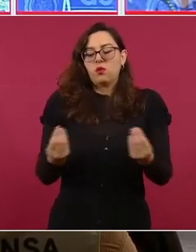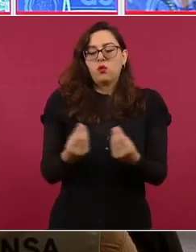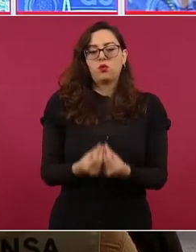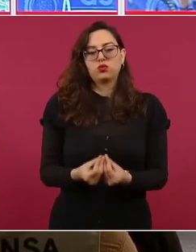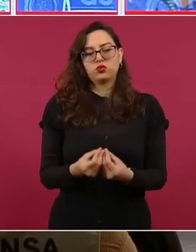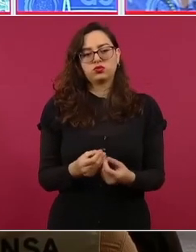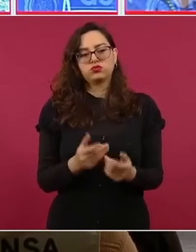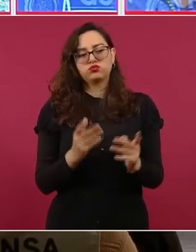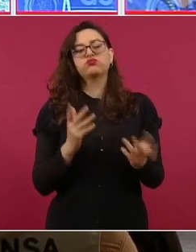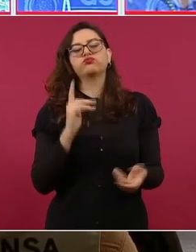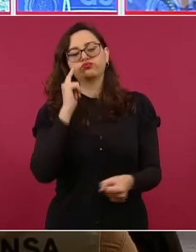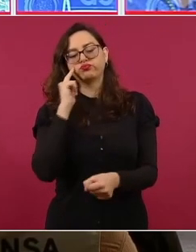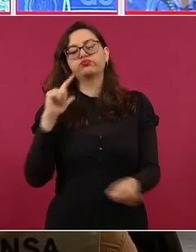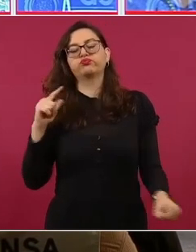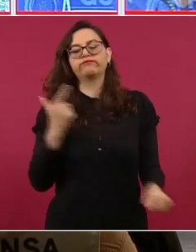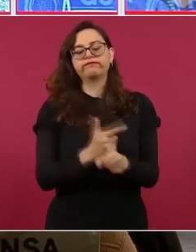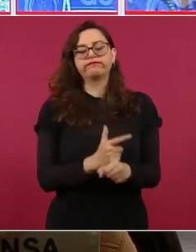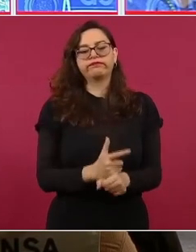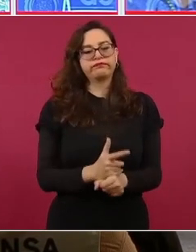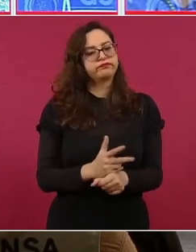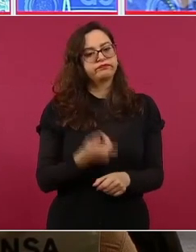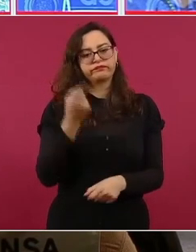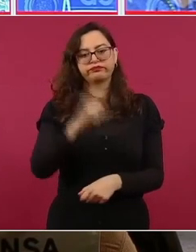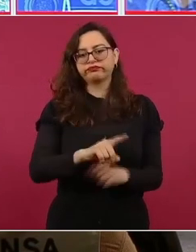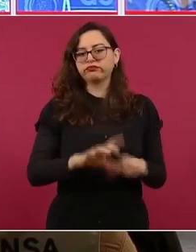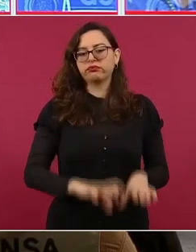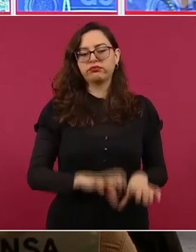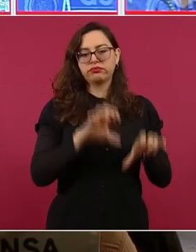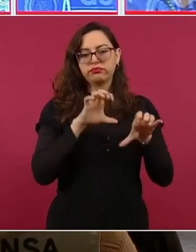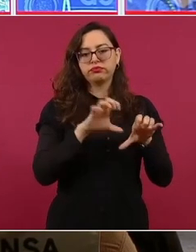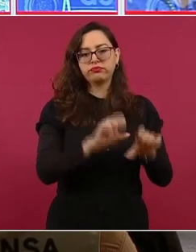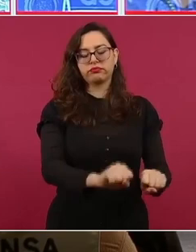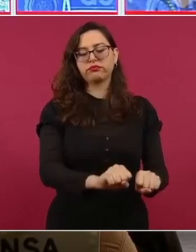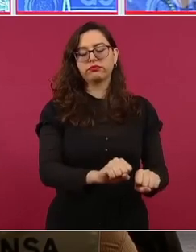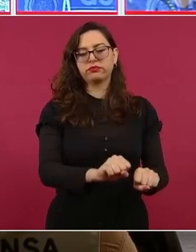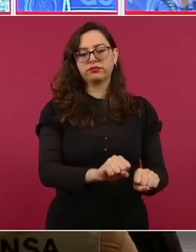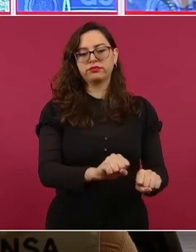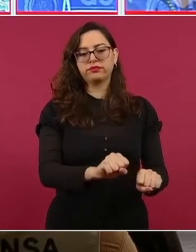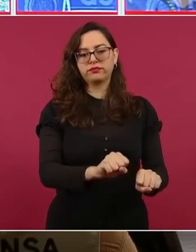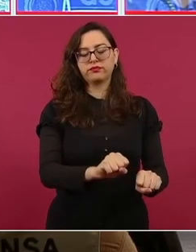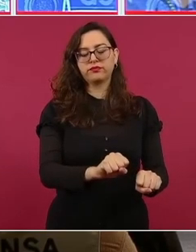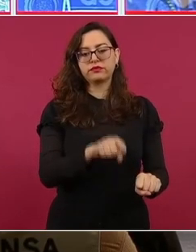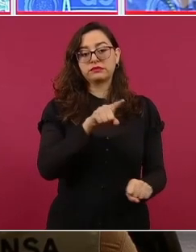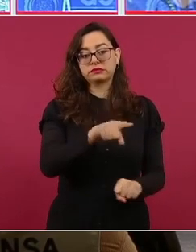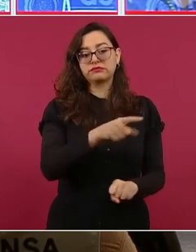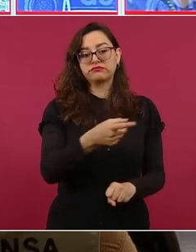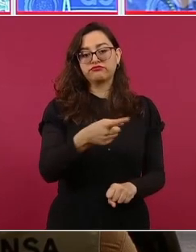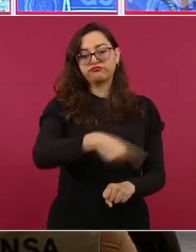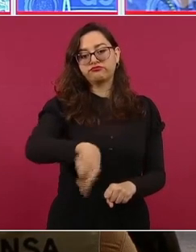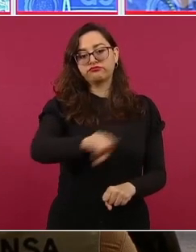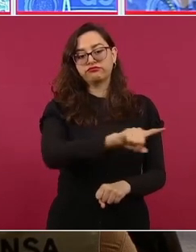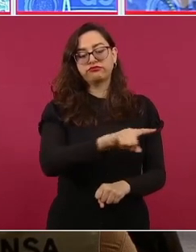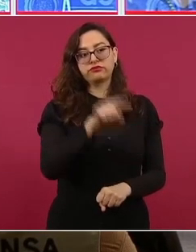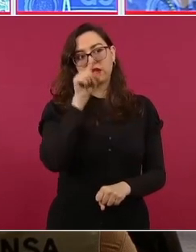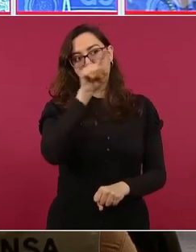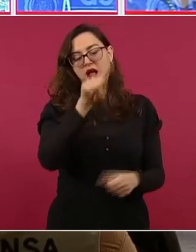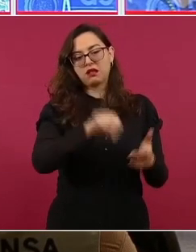detenidos mediante orden de aprehensión en el estado de Tamaulipas y